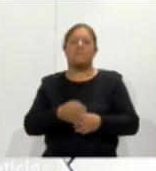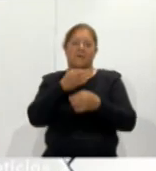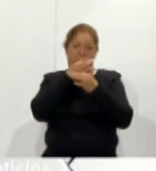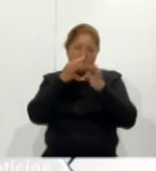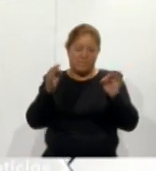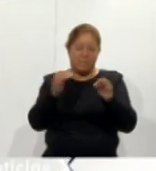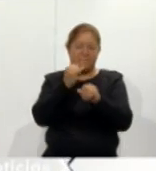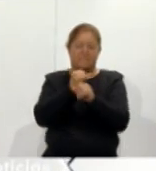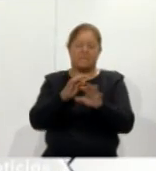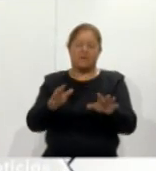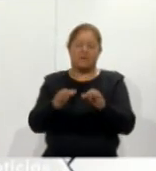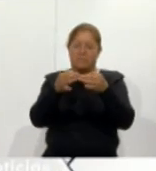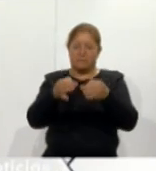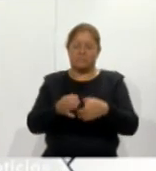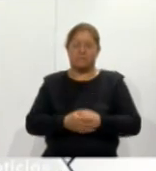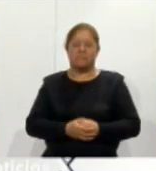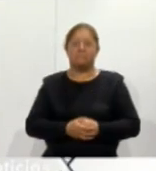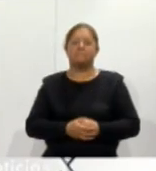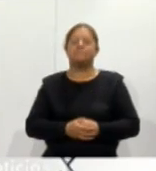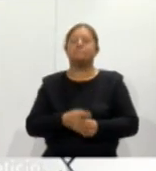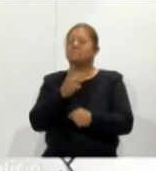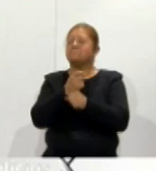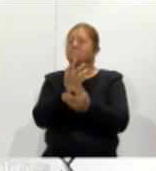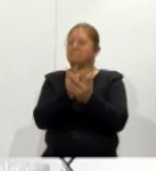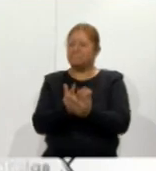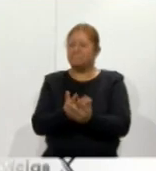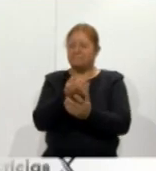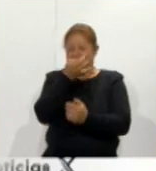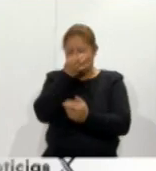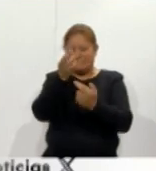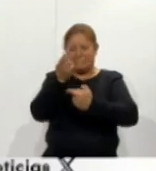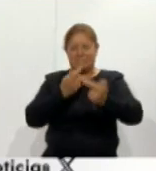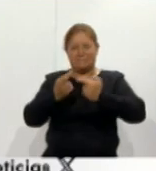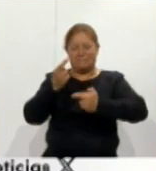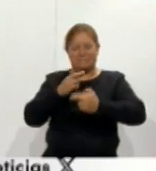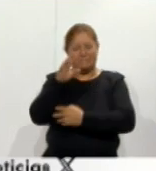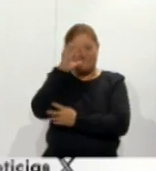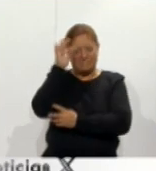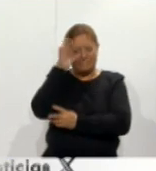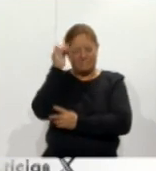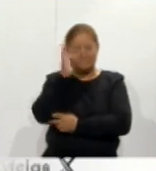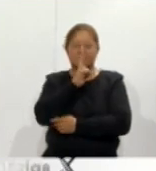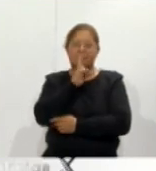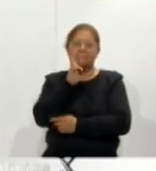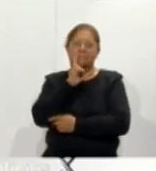Con esta información nos vamos a nuestra primera pausa y enseguida volvemos a Coracyt Noticias